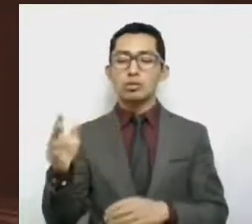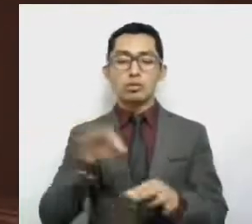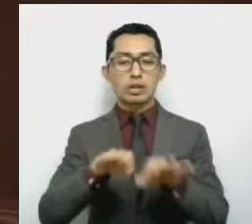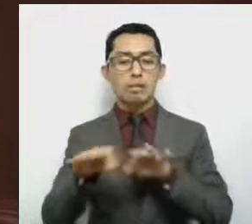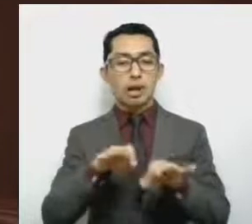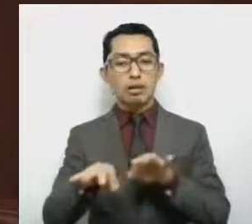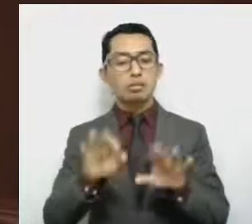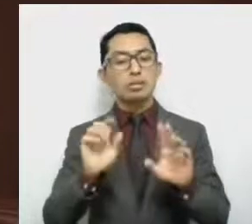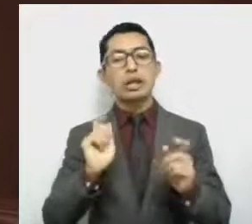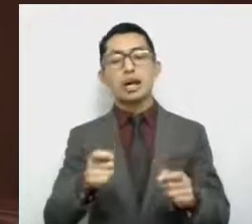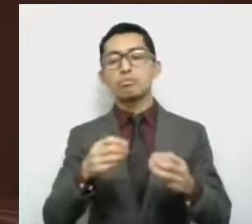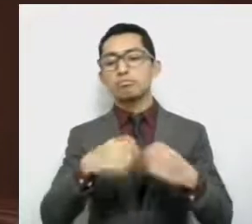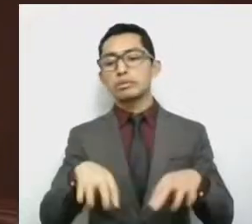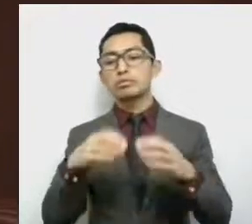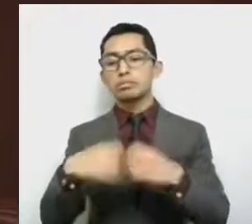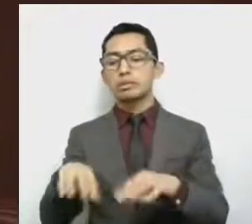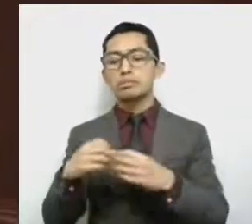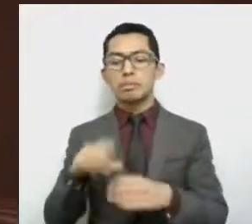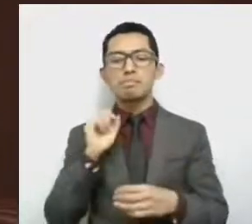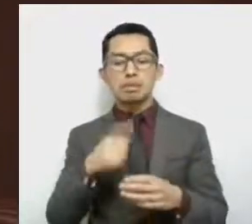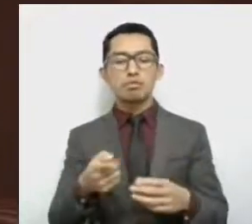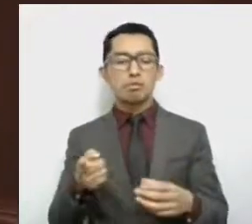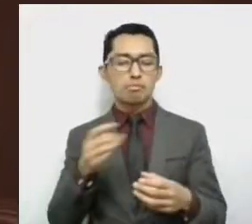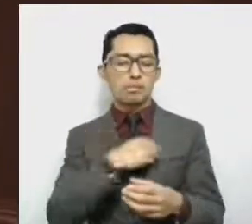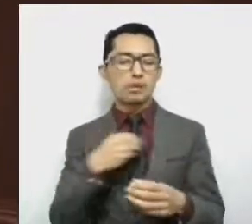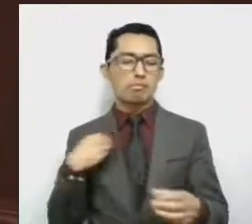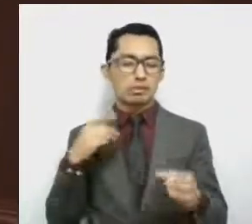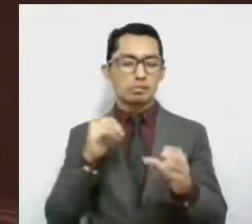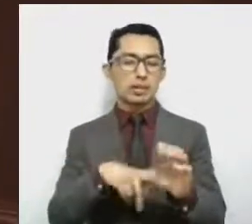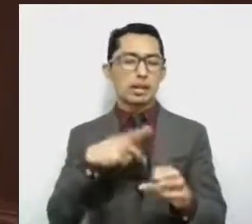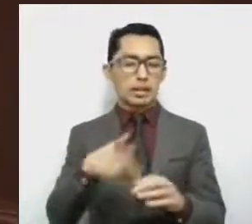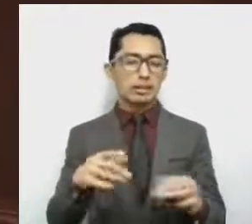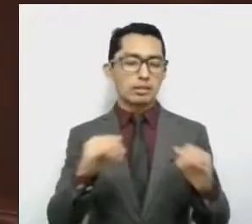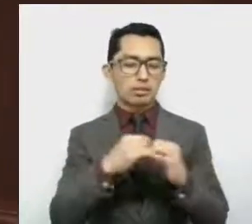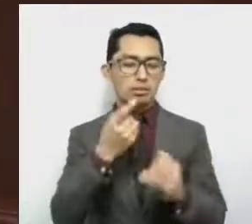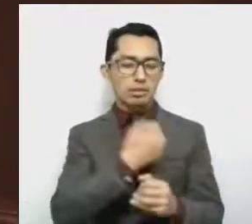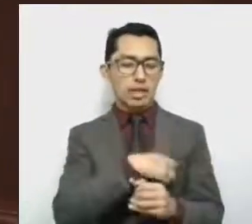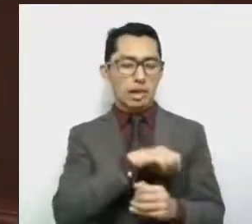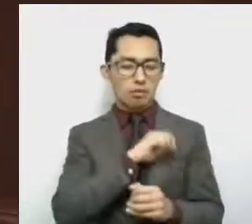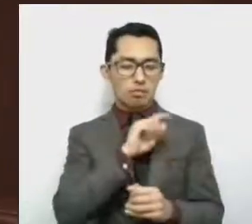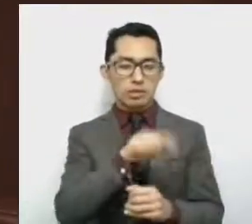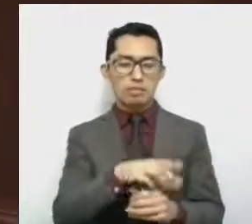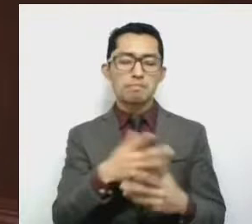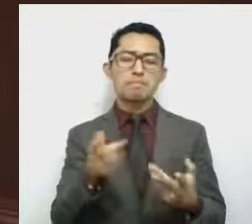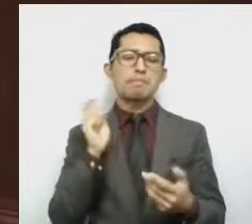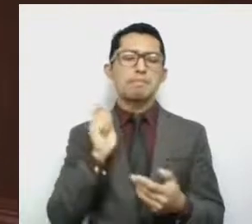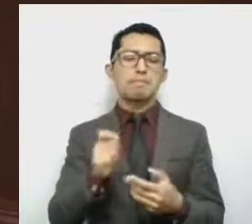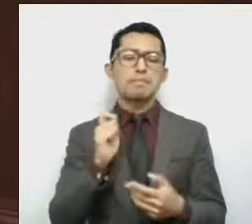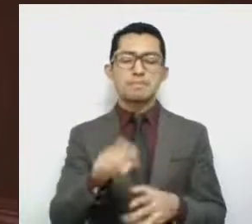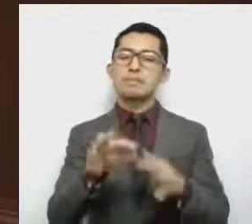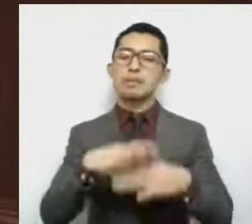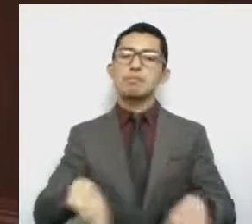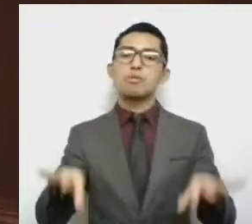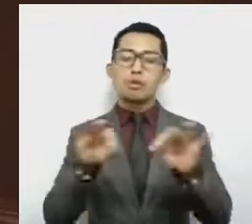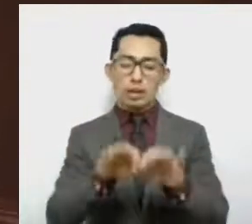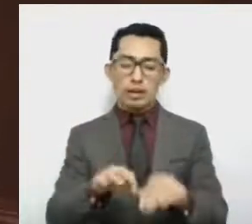afiliados al Instituto. En razón de lo anterior, resulta trascendental